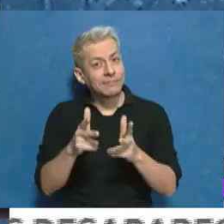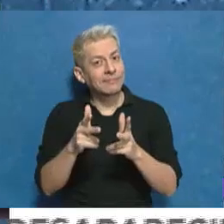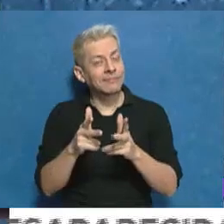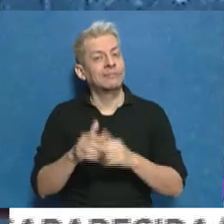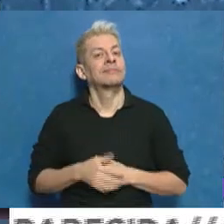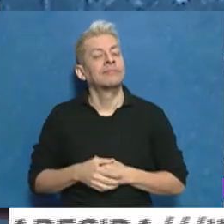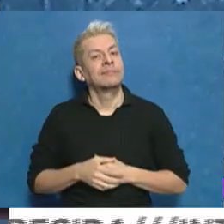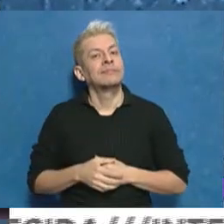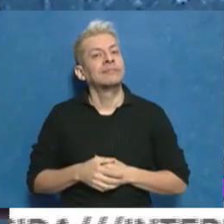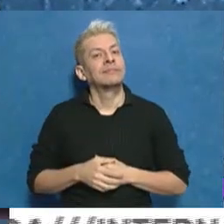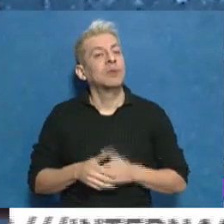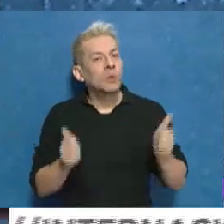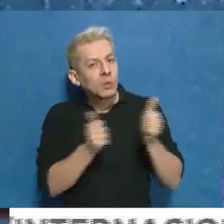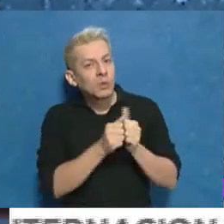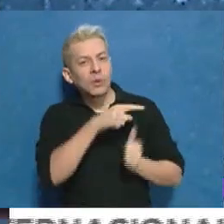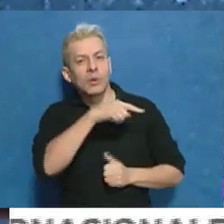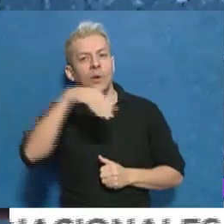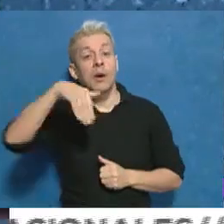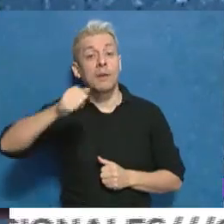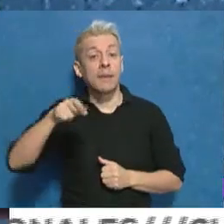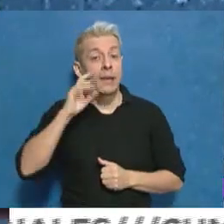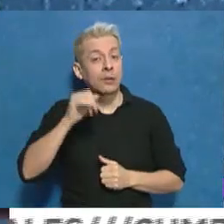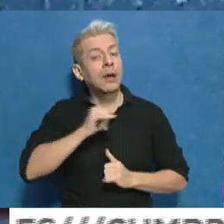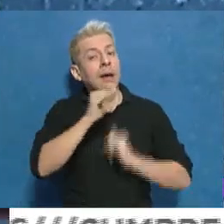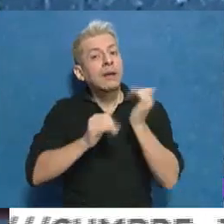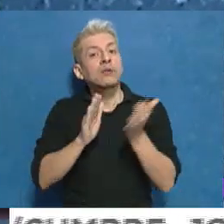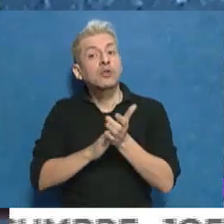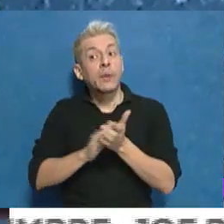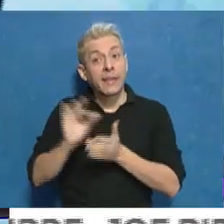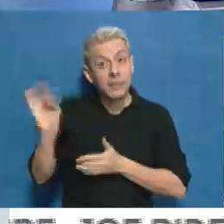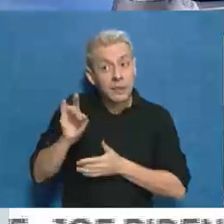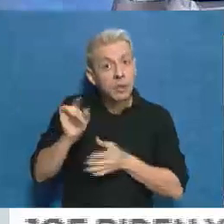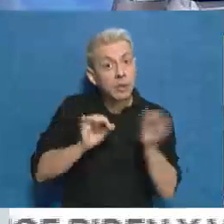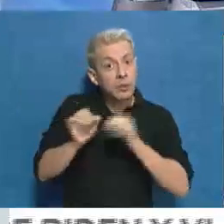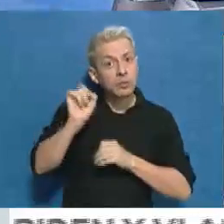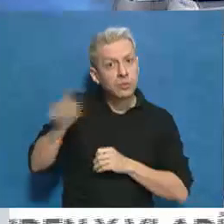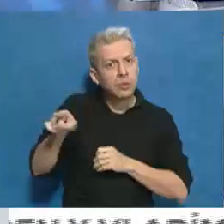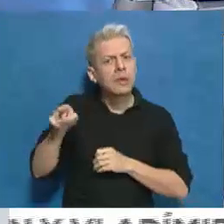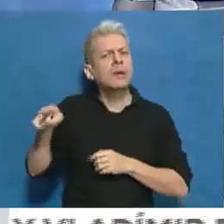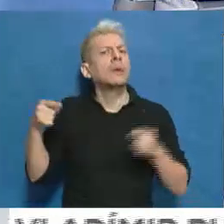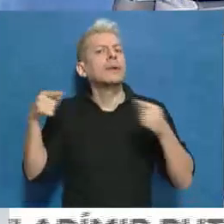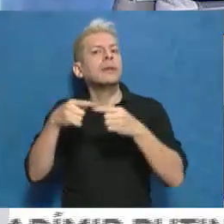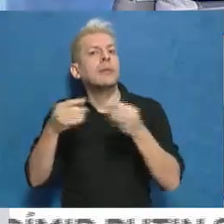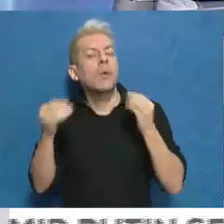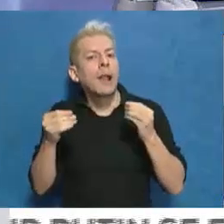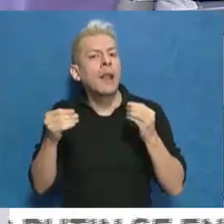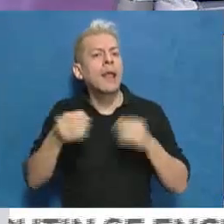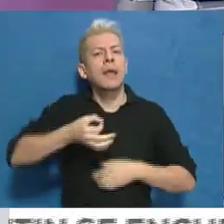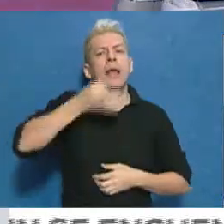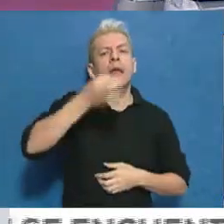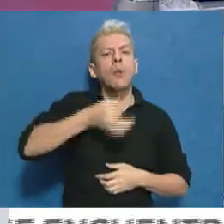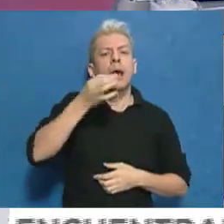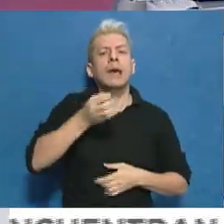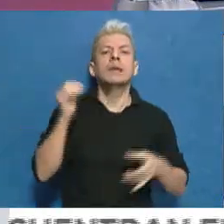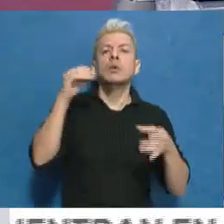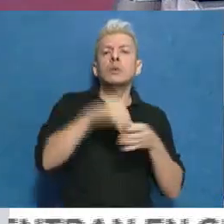Comienzo el noticiero con Mario Urzúa. Vamos a hablar del proyecto de un diputado que está buscando básicamente prohibir el lenguaje inclusivo